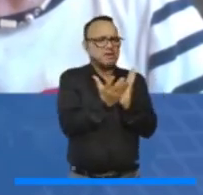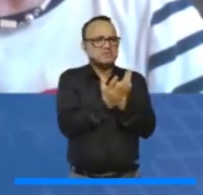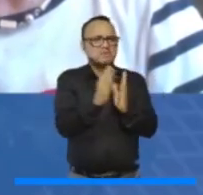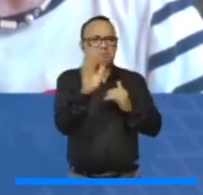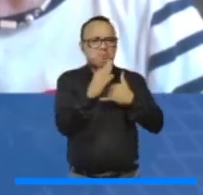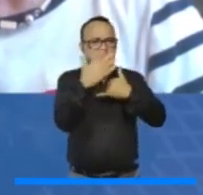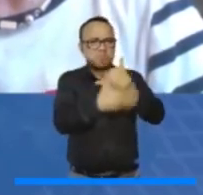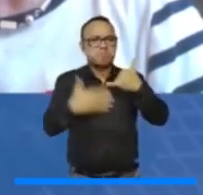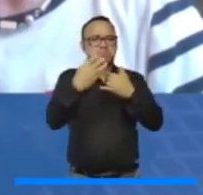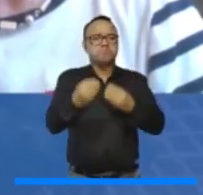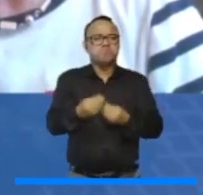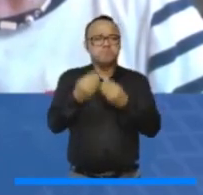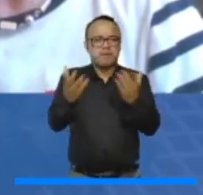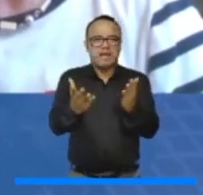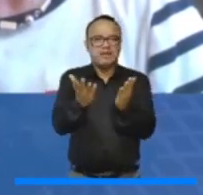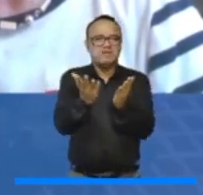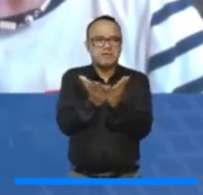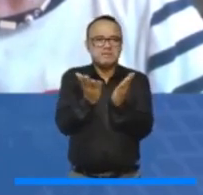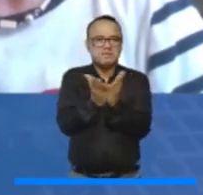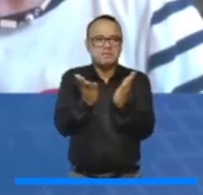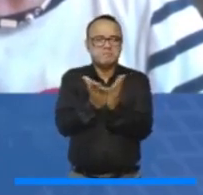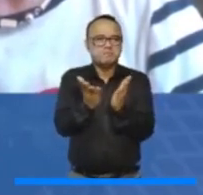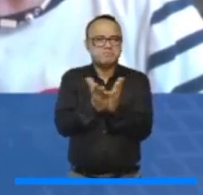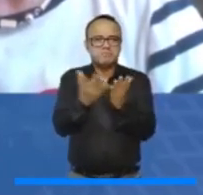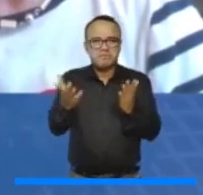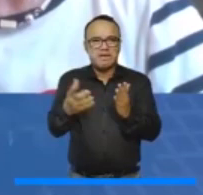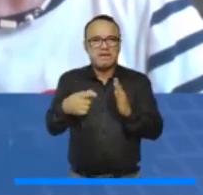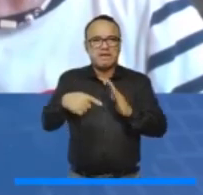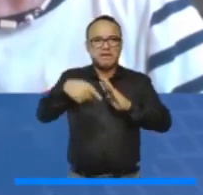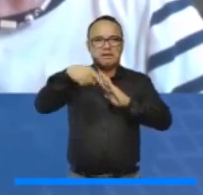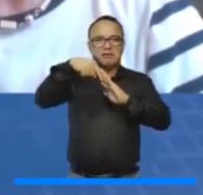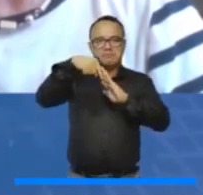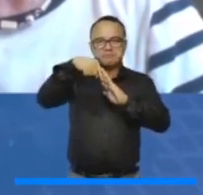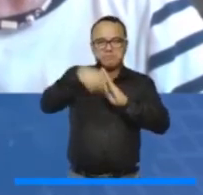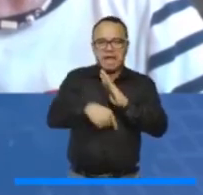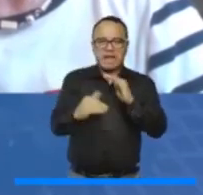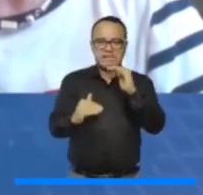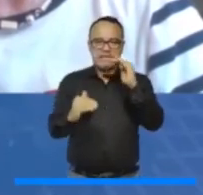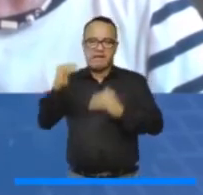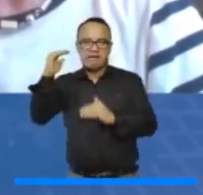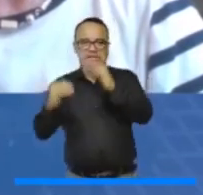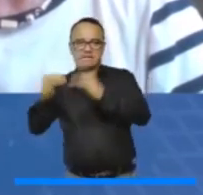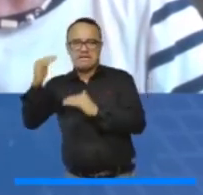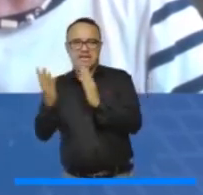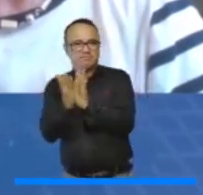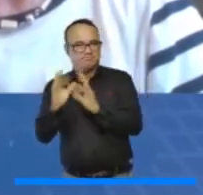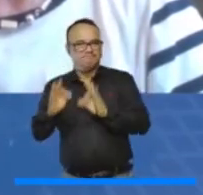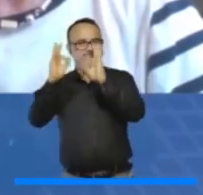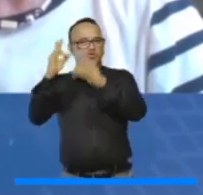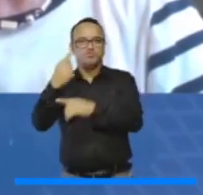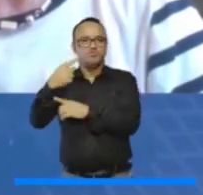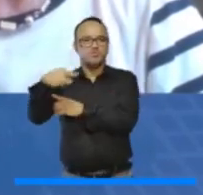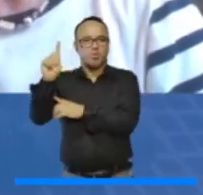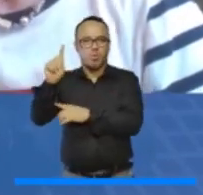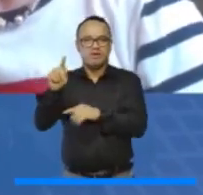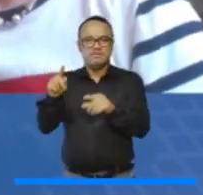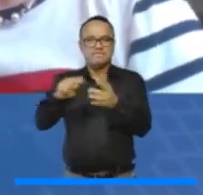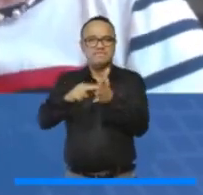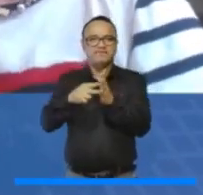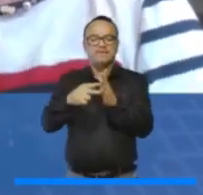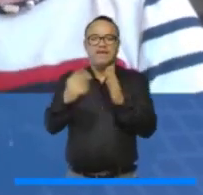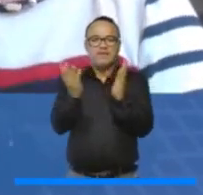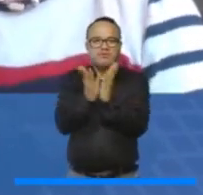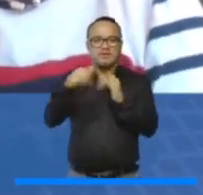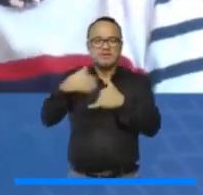del país ofrece, que es una educación que profundiza la inequidad porque no es una buena educación. Y lo que hace es retardar este país,